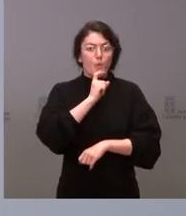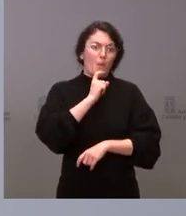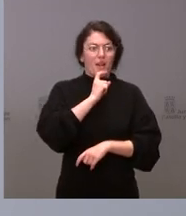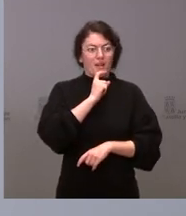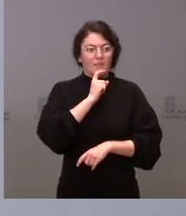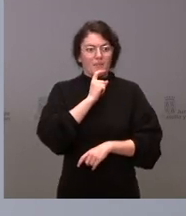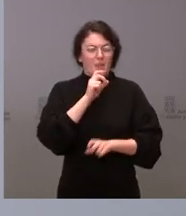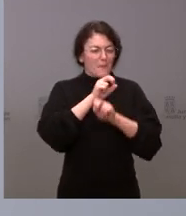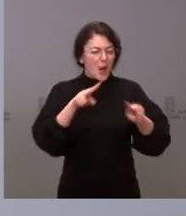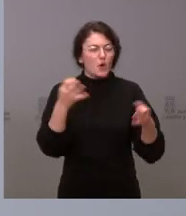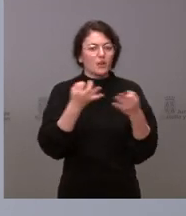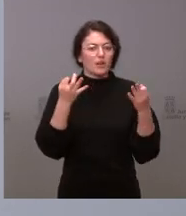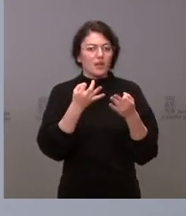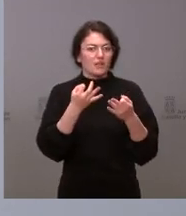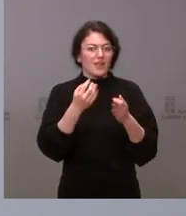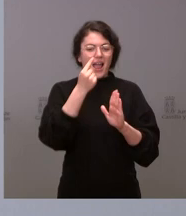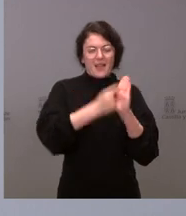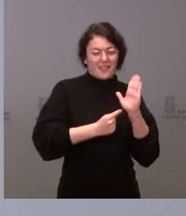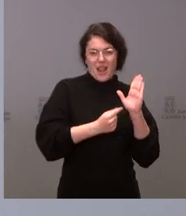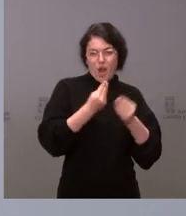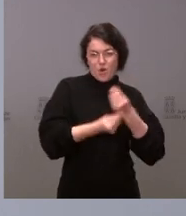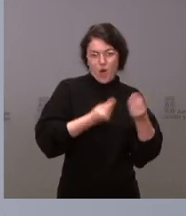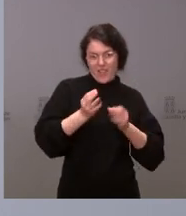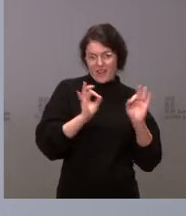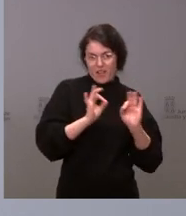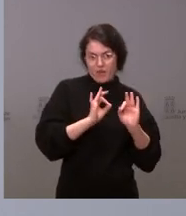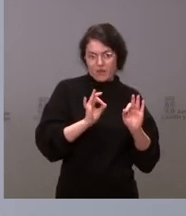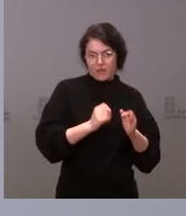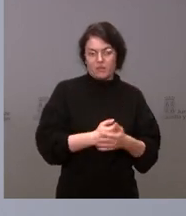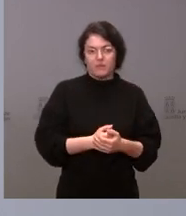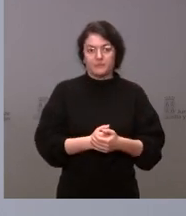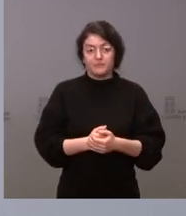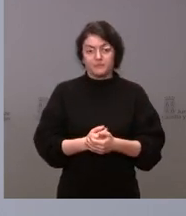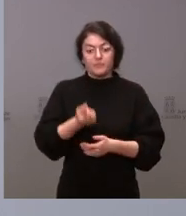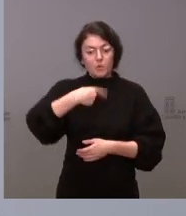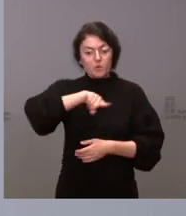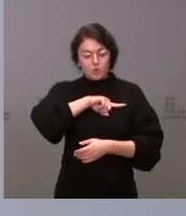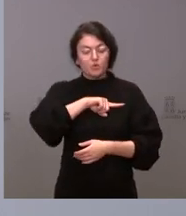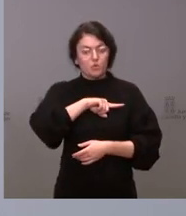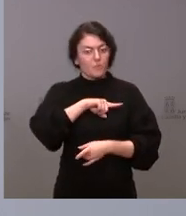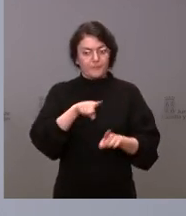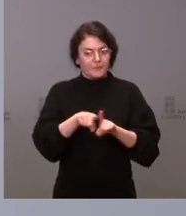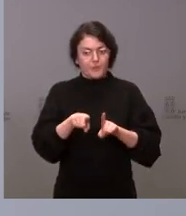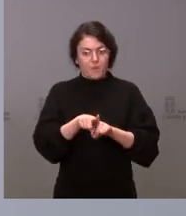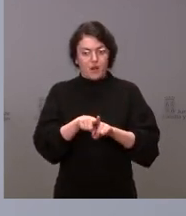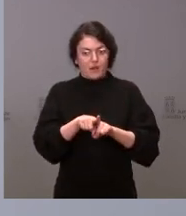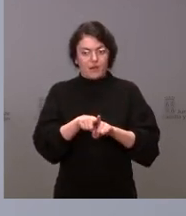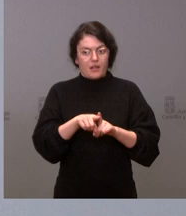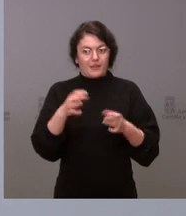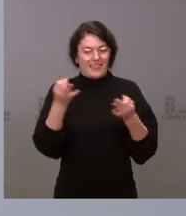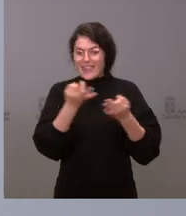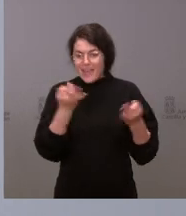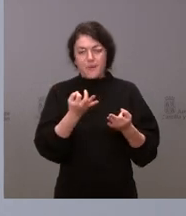Lo verdaderamente caro y costoso para Castilla y León es que nosotros no actuáramos, que no bajáramos impuestos,